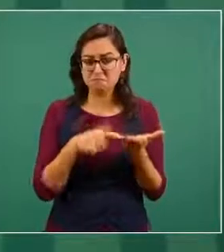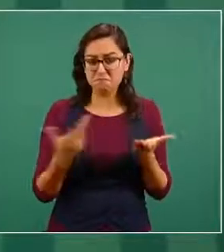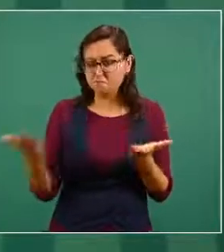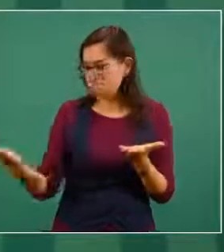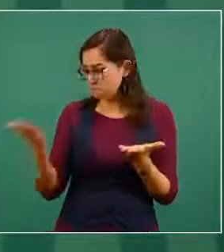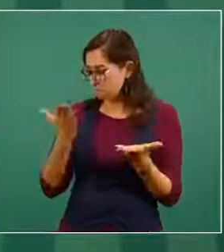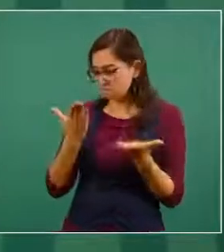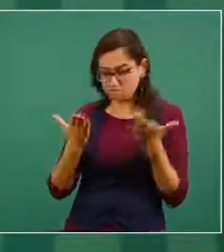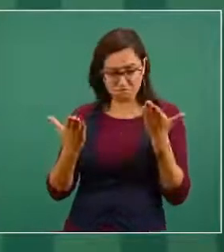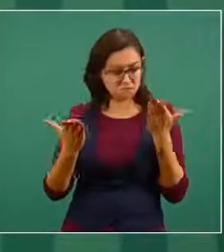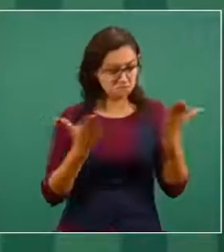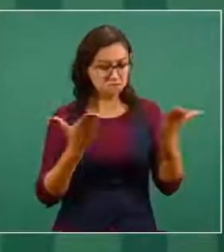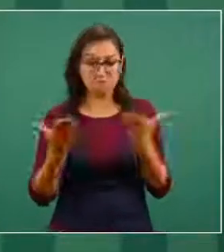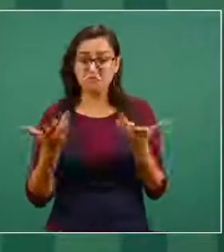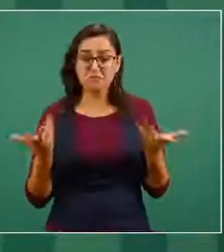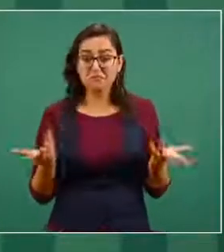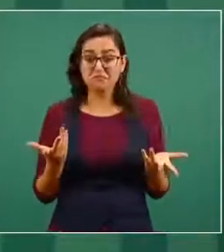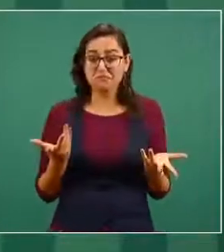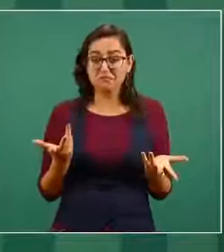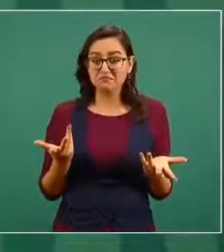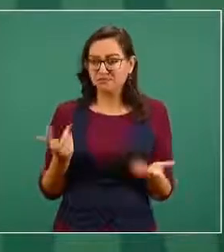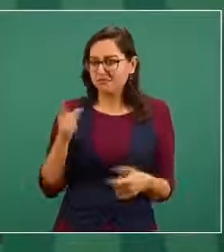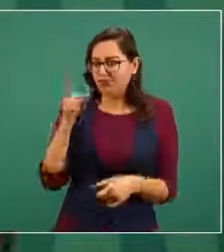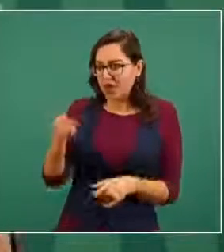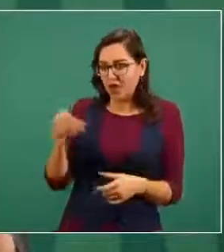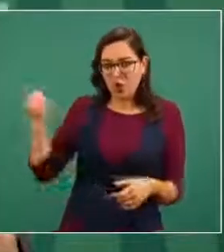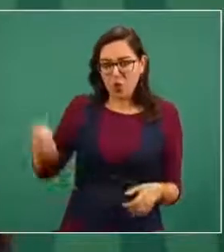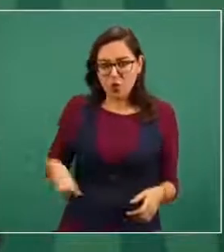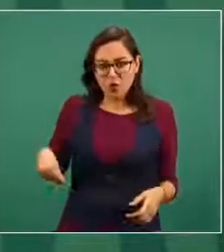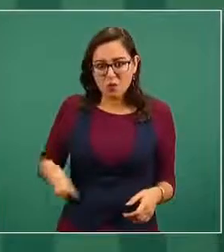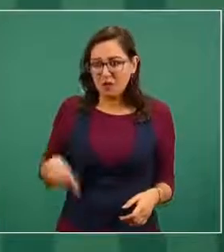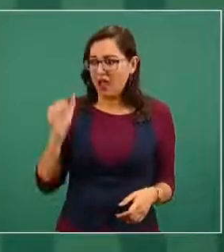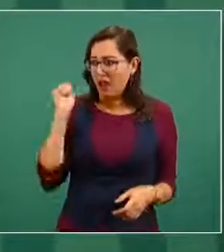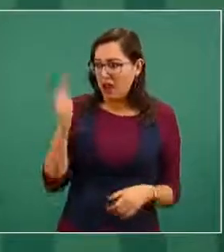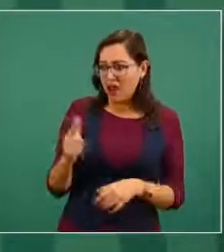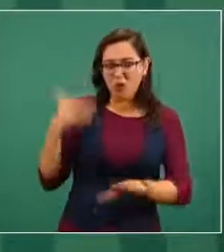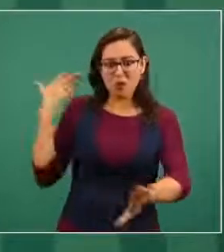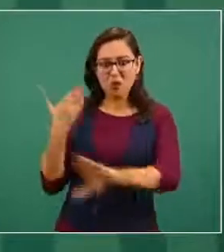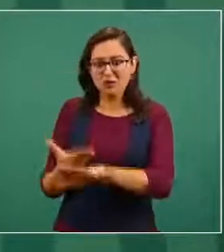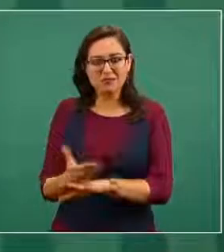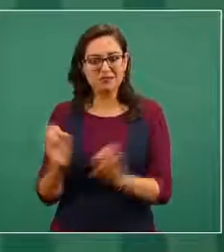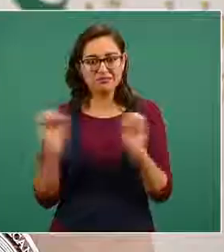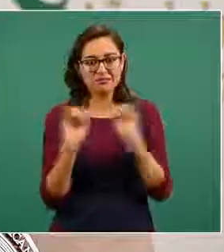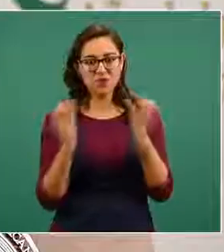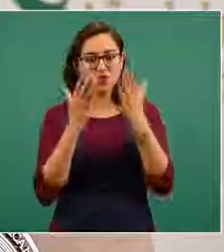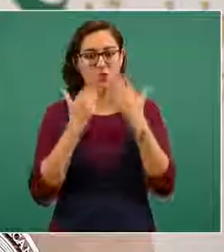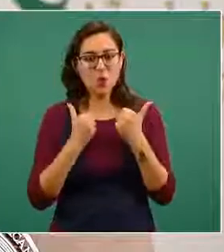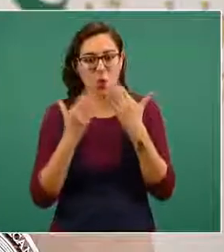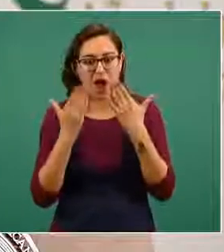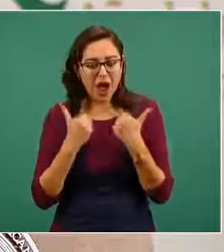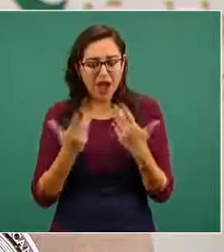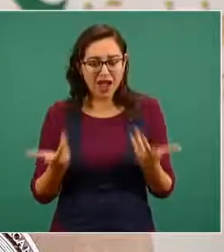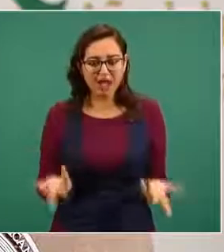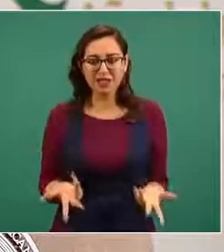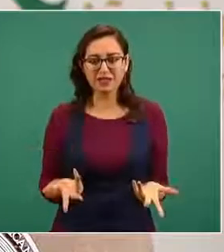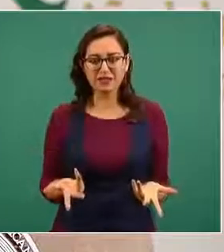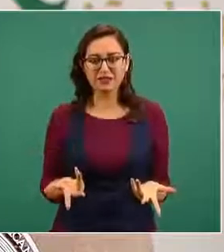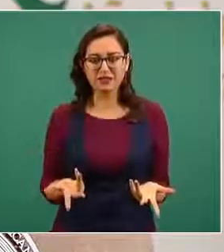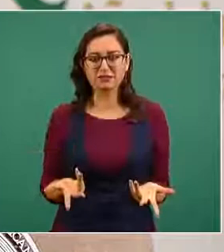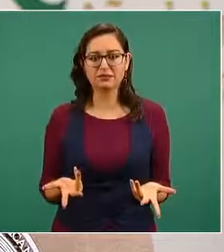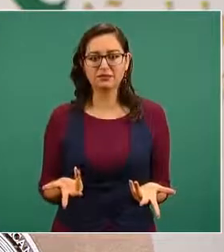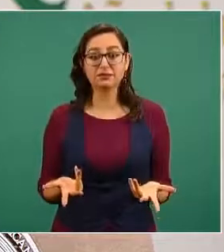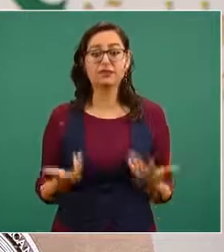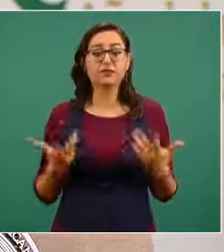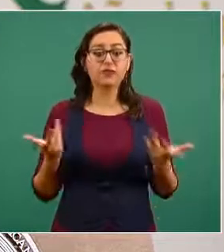no está sujeto no hay delitos no está vinculado a proceso en México se diría como si un juez si